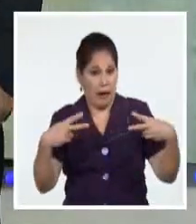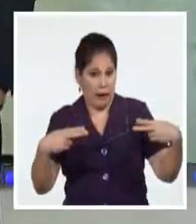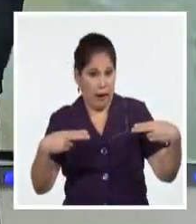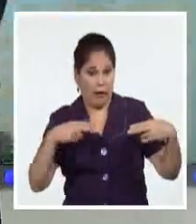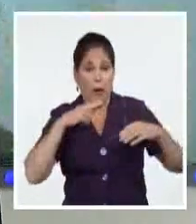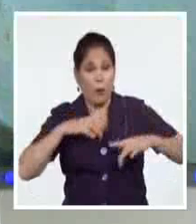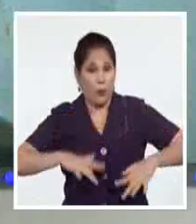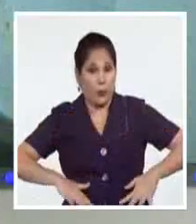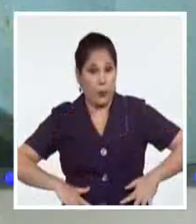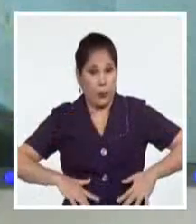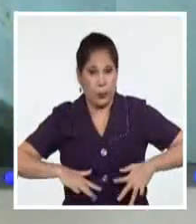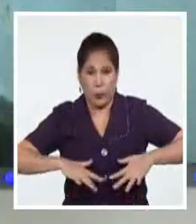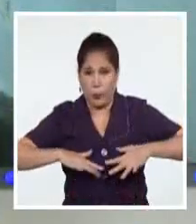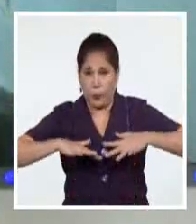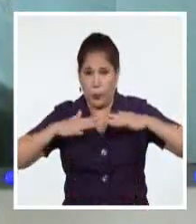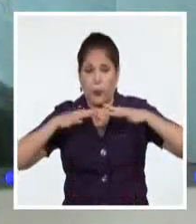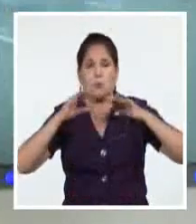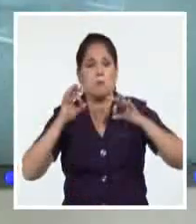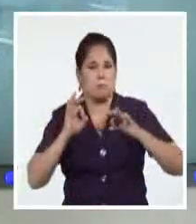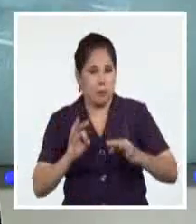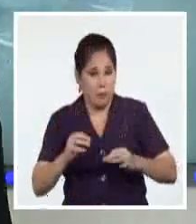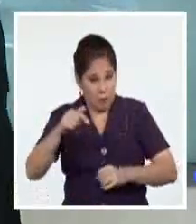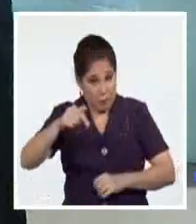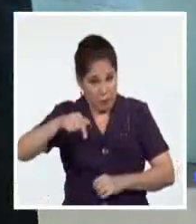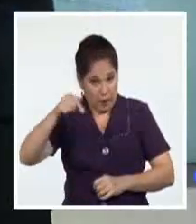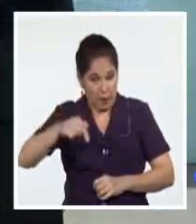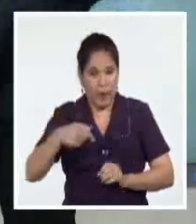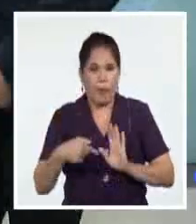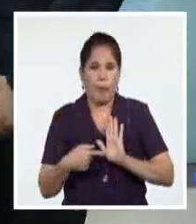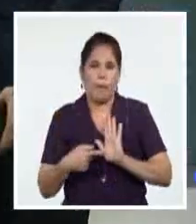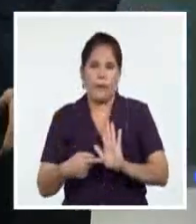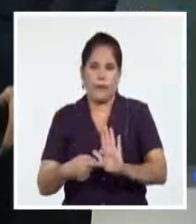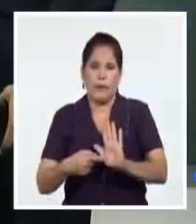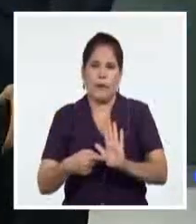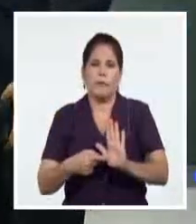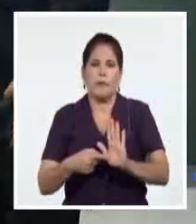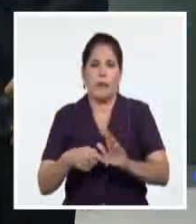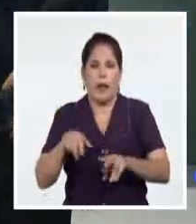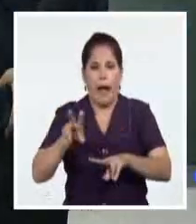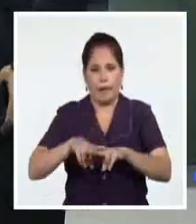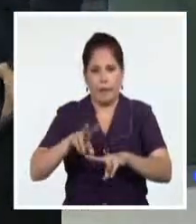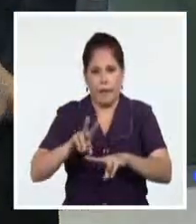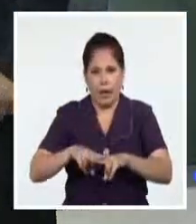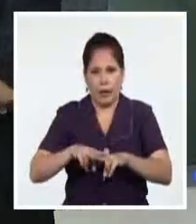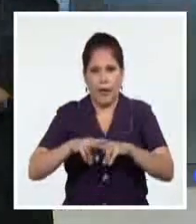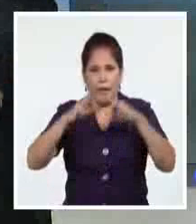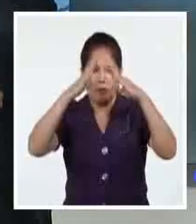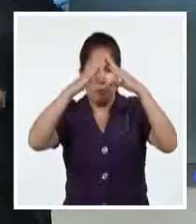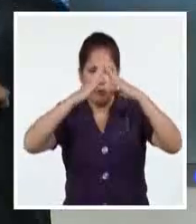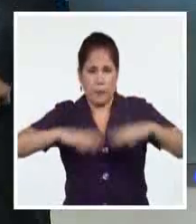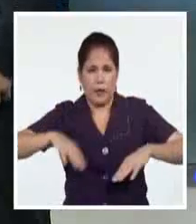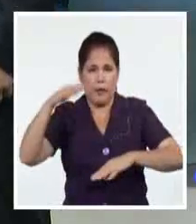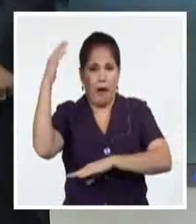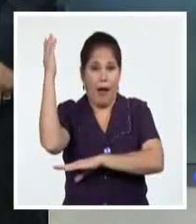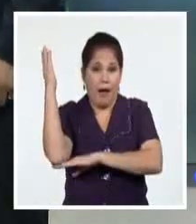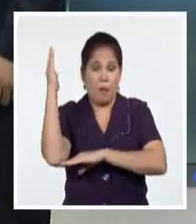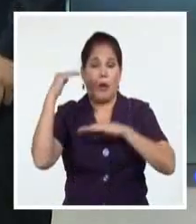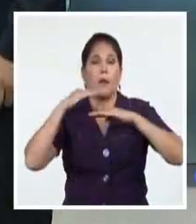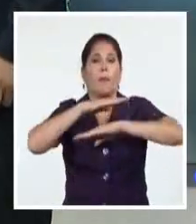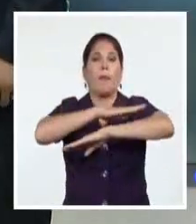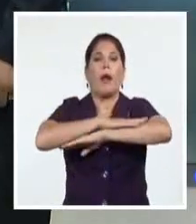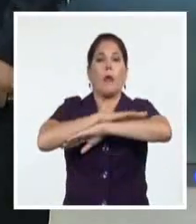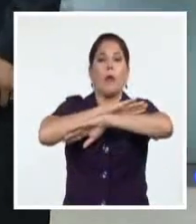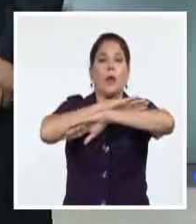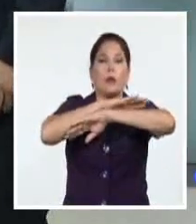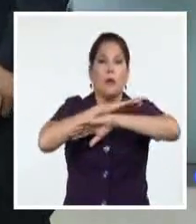inundaciones importantes. Y ahora quiero presentarles las imágenes de La Habana, donde se derrumbaron árboles, balcones e